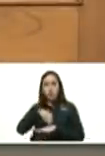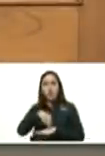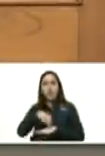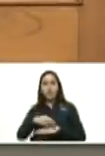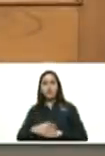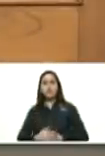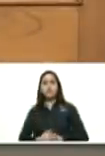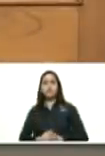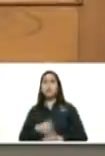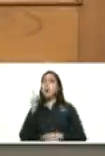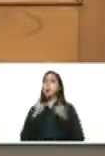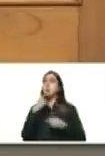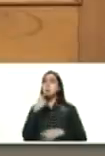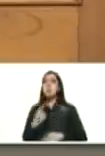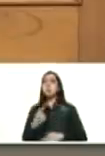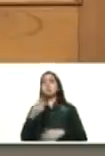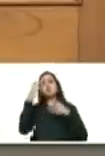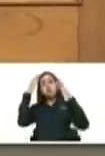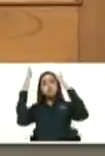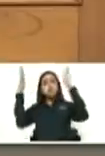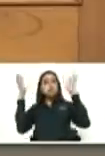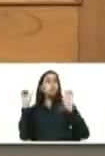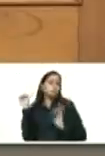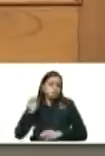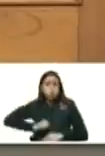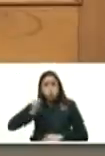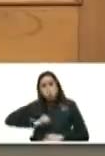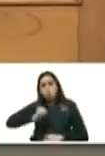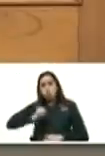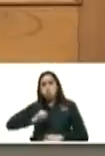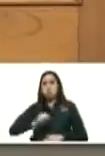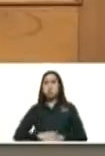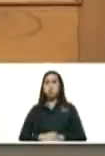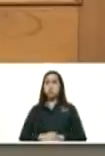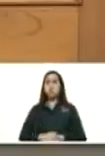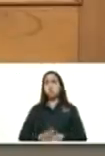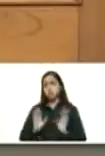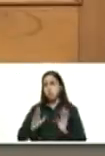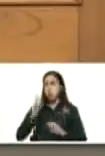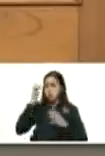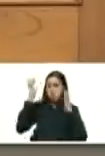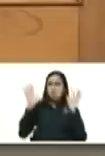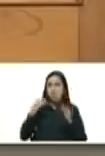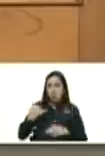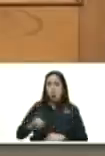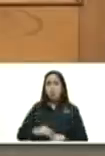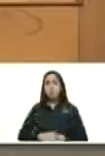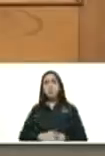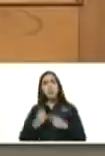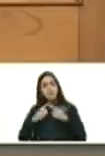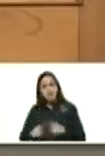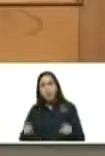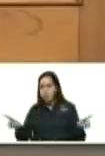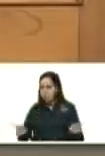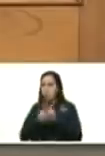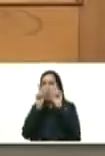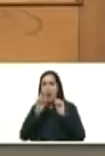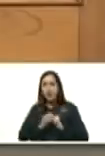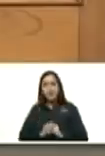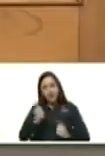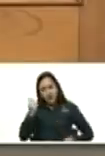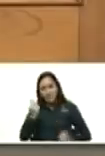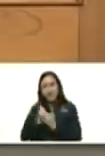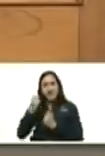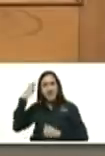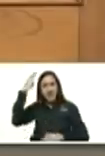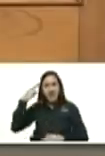algunos dirán son sueños son sueños son utopía son utopía pero son sueños sobre la base de la